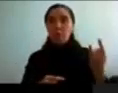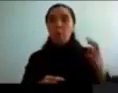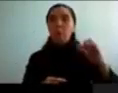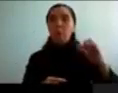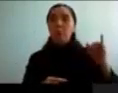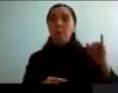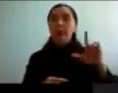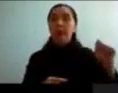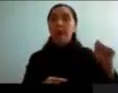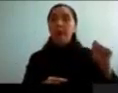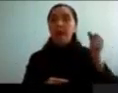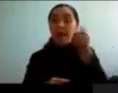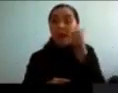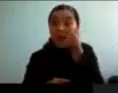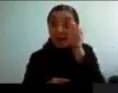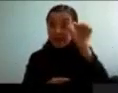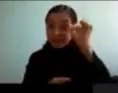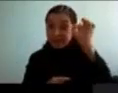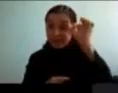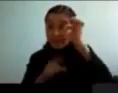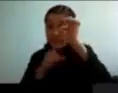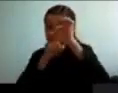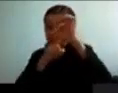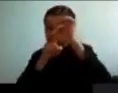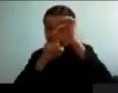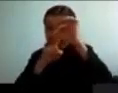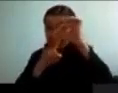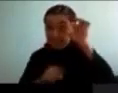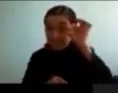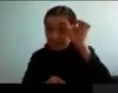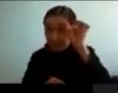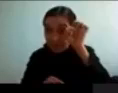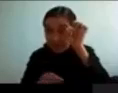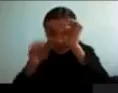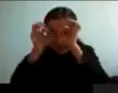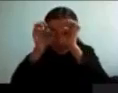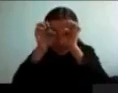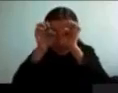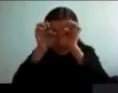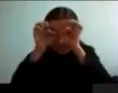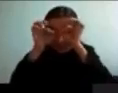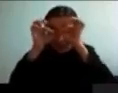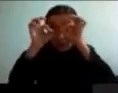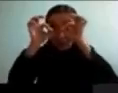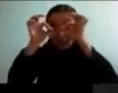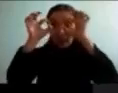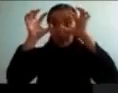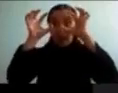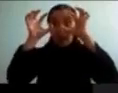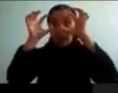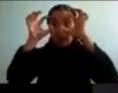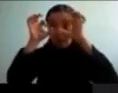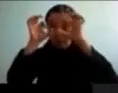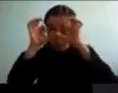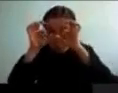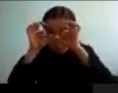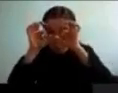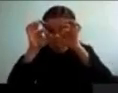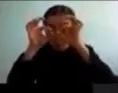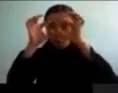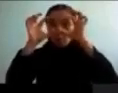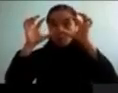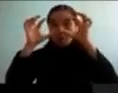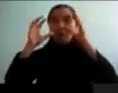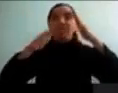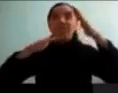importancia dentro de la neuroaltermisión noranérgica muy relevante. Y eso ha estado relacionado con